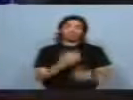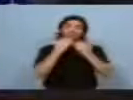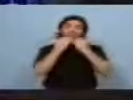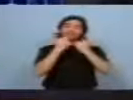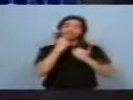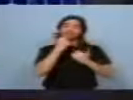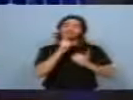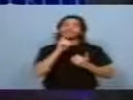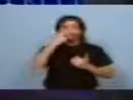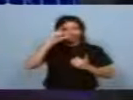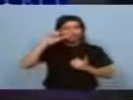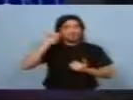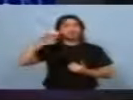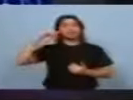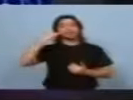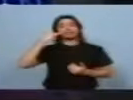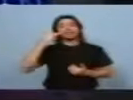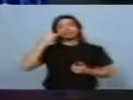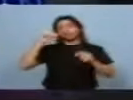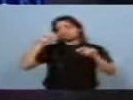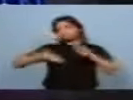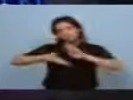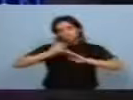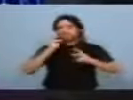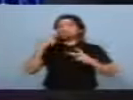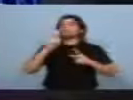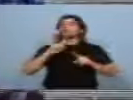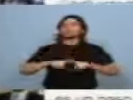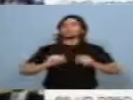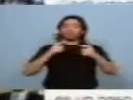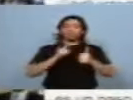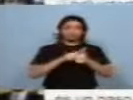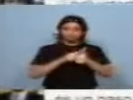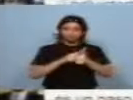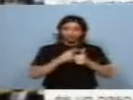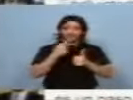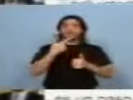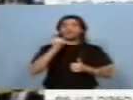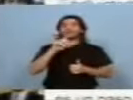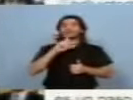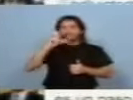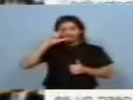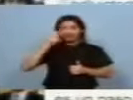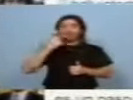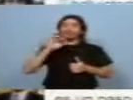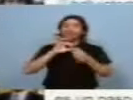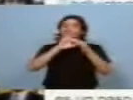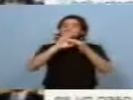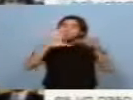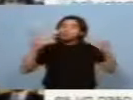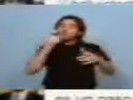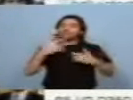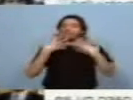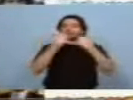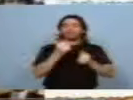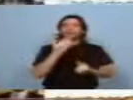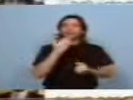Gracias a Telma y Nancy. Y nos vamos. Dos tuits, aunque sea. Dale. Sabatela tuiteó. Democratizar el acceso